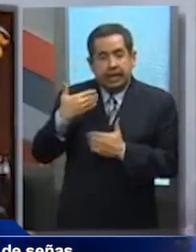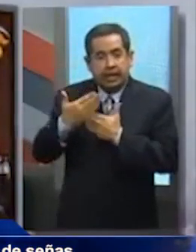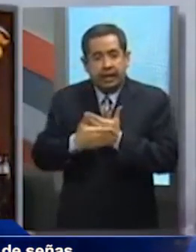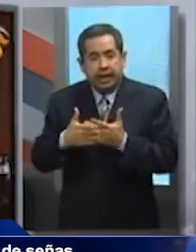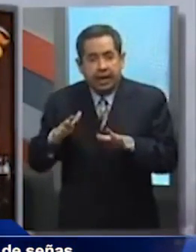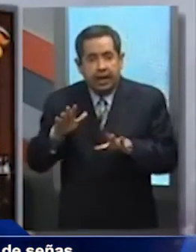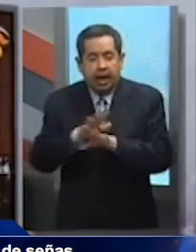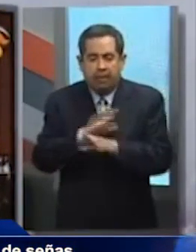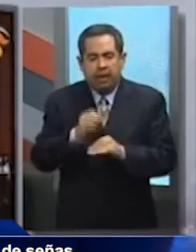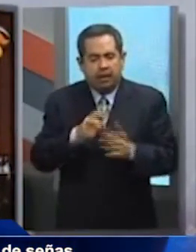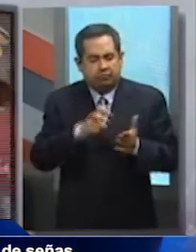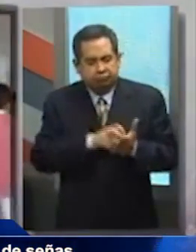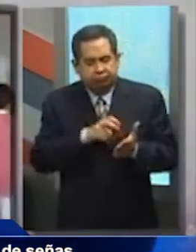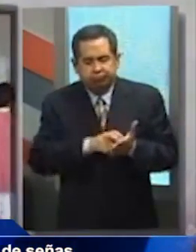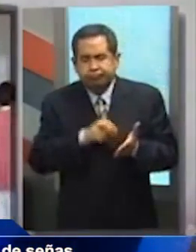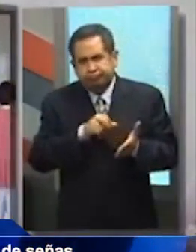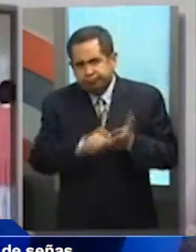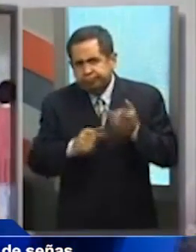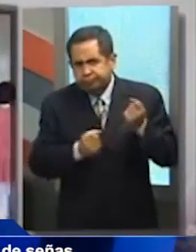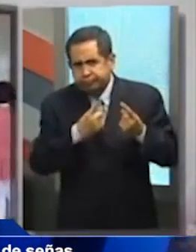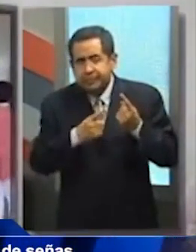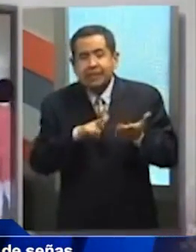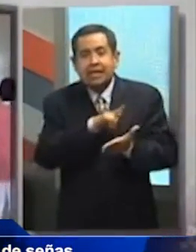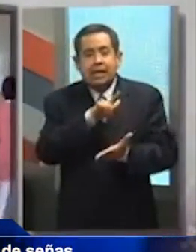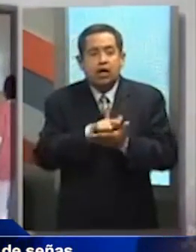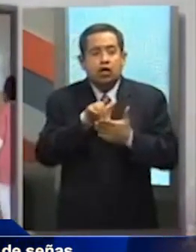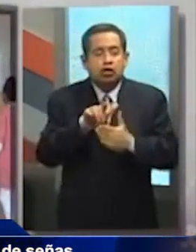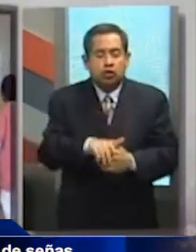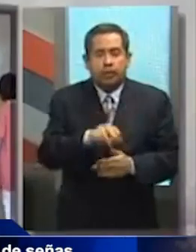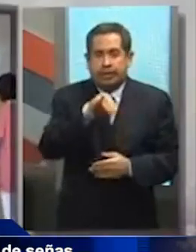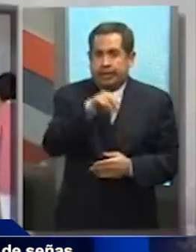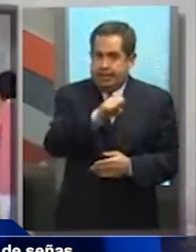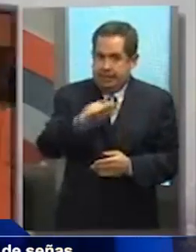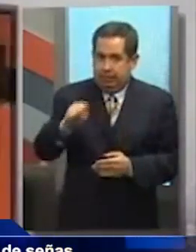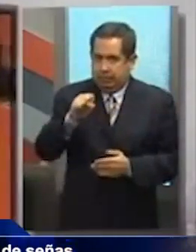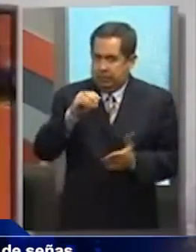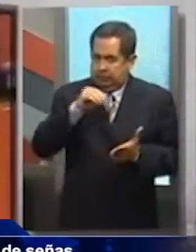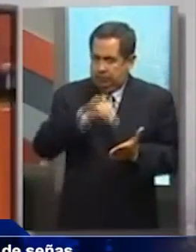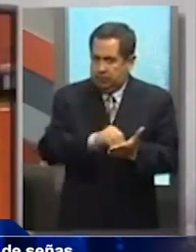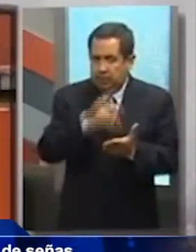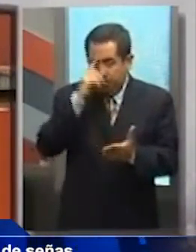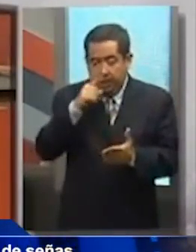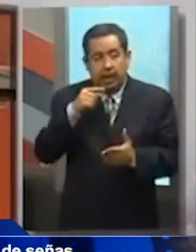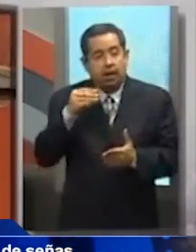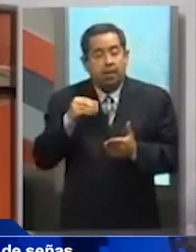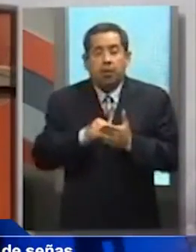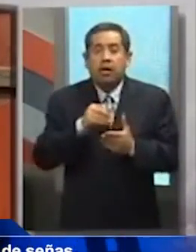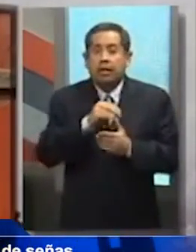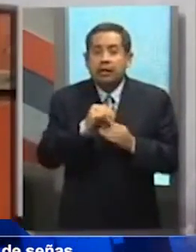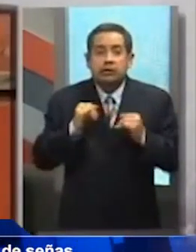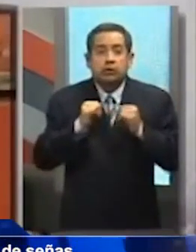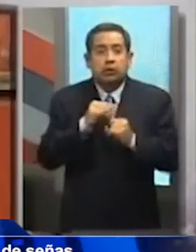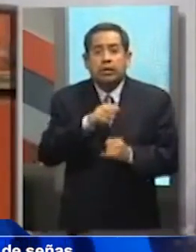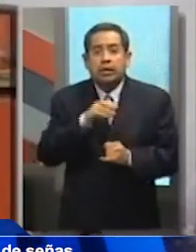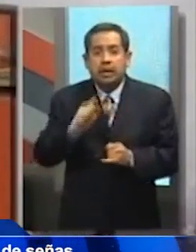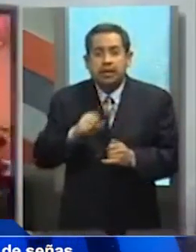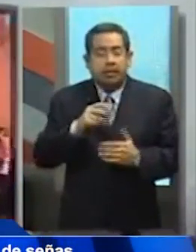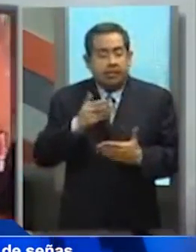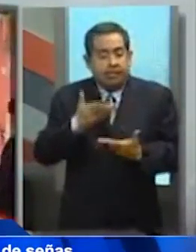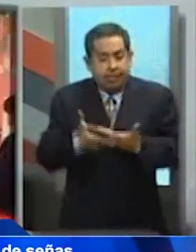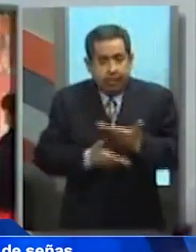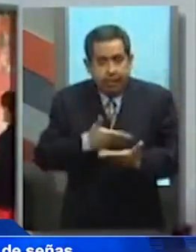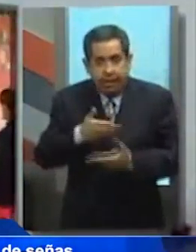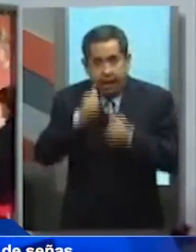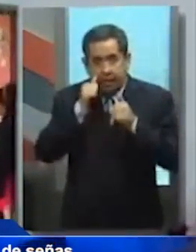adiciona y deroga diversas disposiciones de la Ley del Seguro Social para establecer que el Instituto Mexicano del Seguro Social preste los